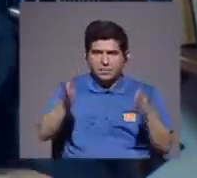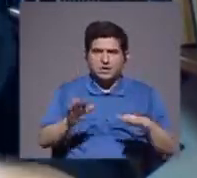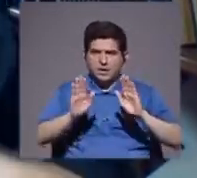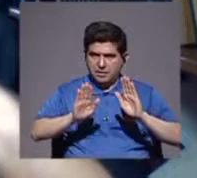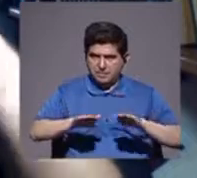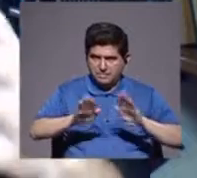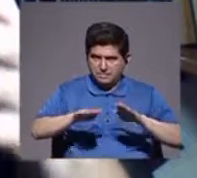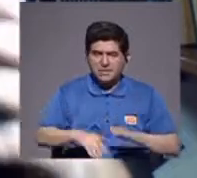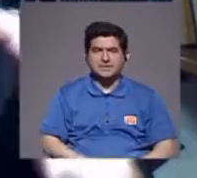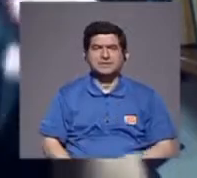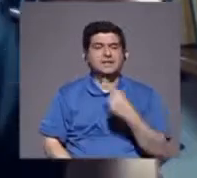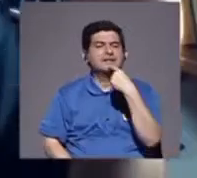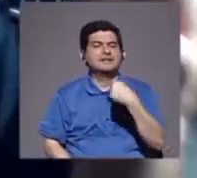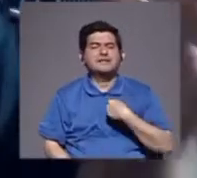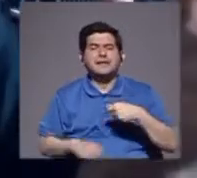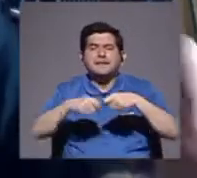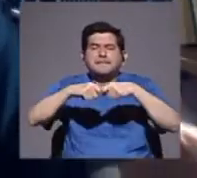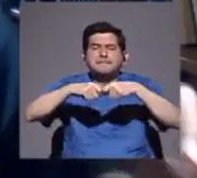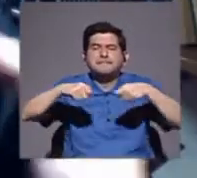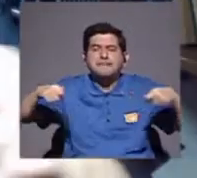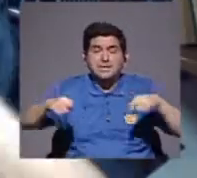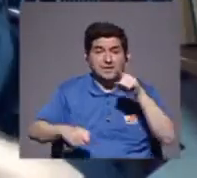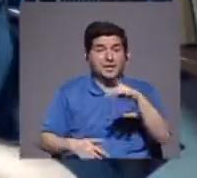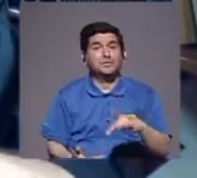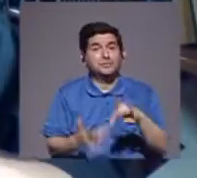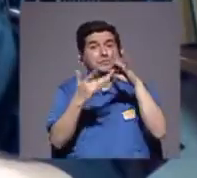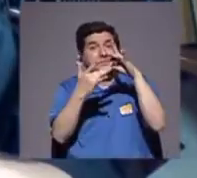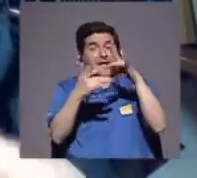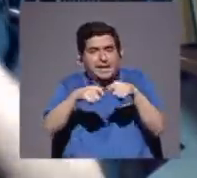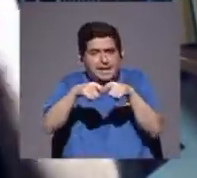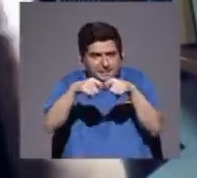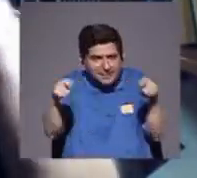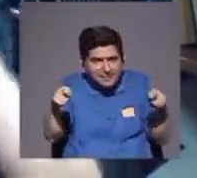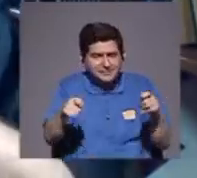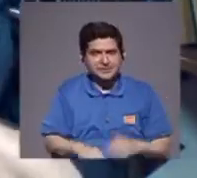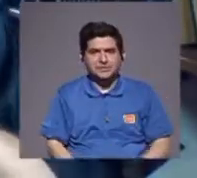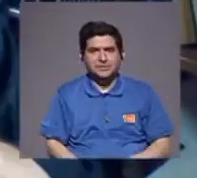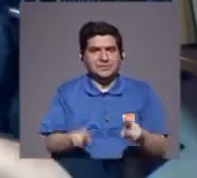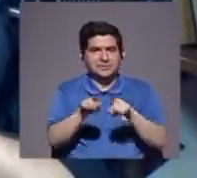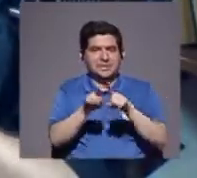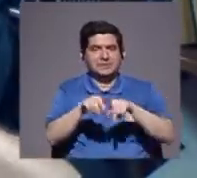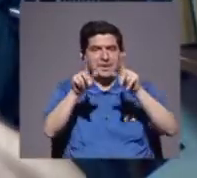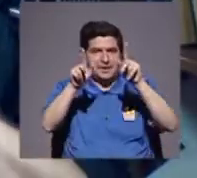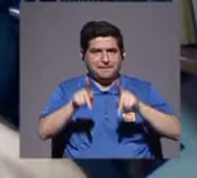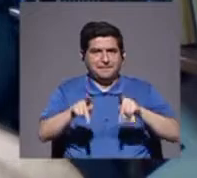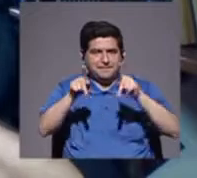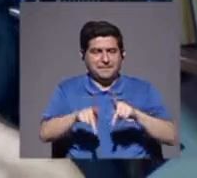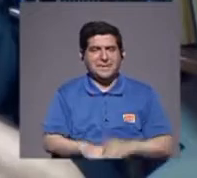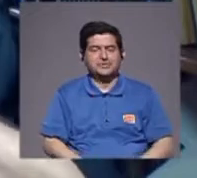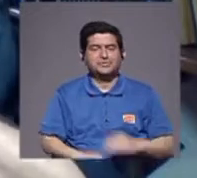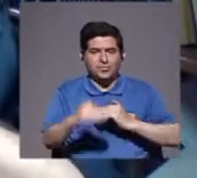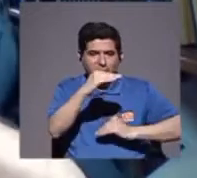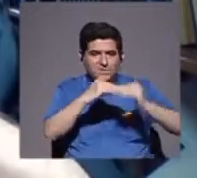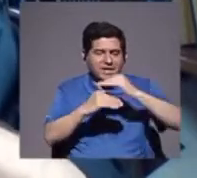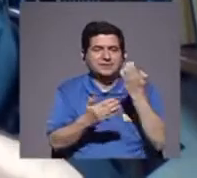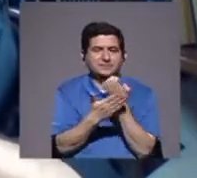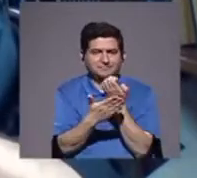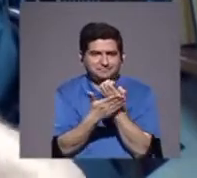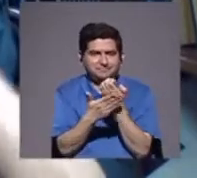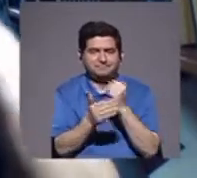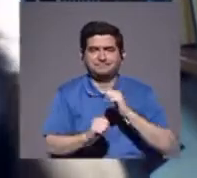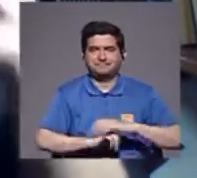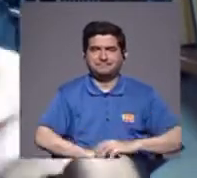que me den una métrica, y aquí el experto es usted, en métrica, y los muchachos, por ejemplo, de la facultad de economía,